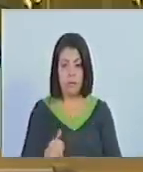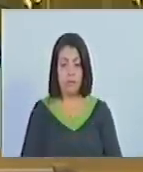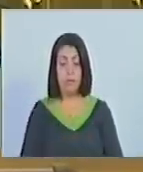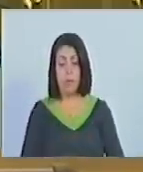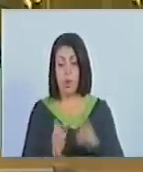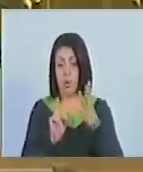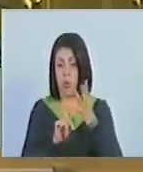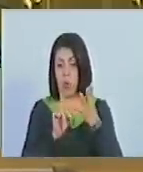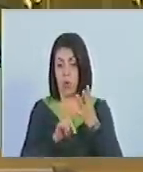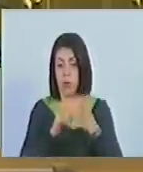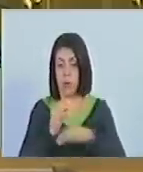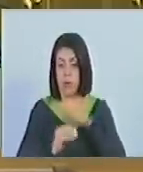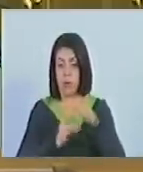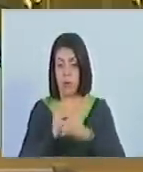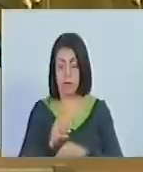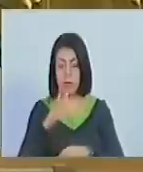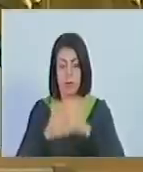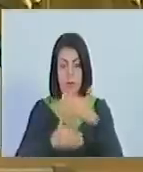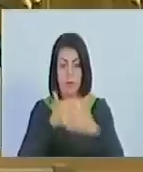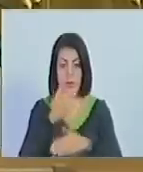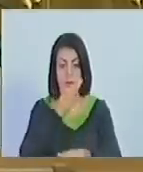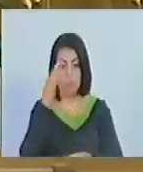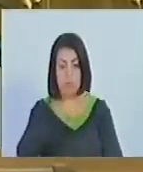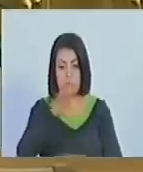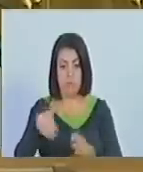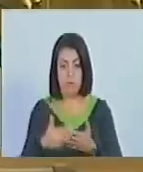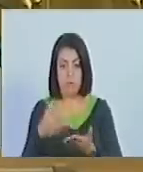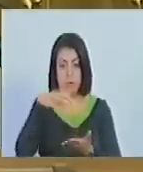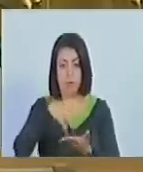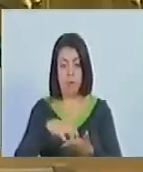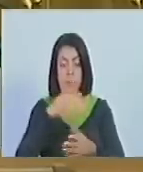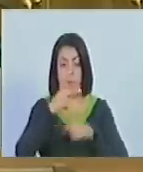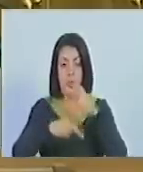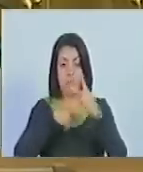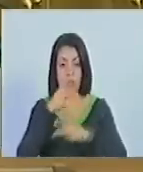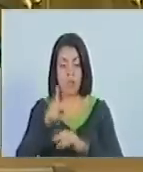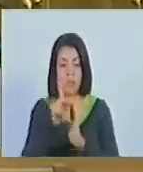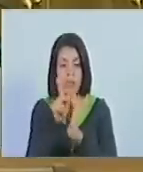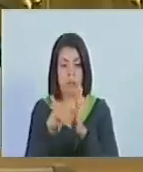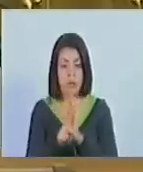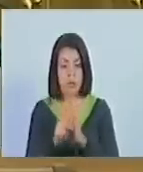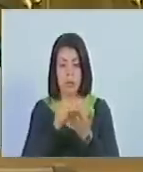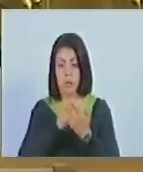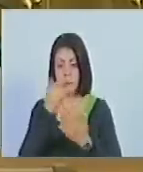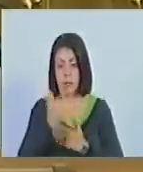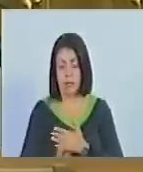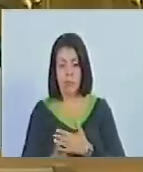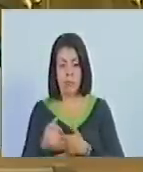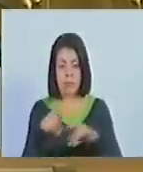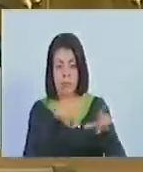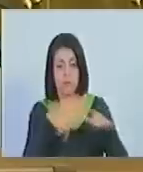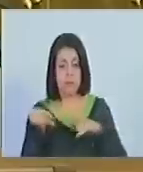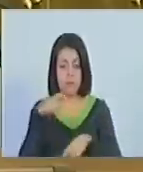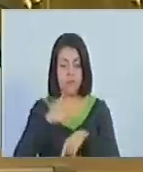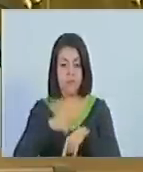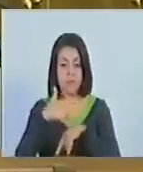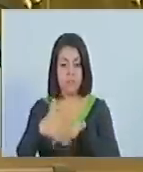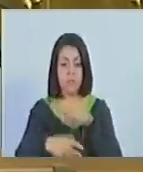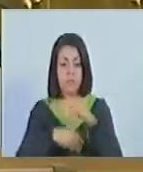Cuatro. Ejecución. Esta fase garantiza la concreción de las políticas, programas y proyectos en espacios de tiempo